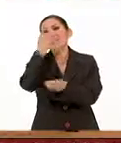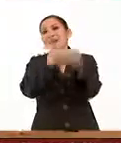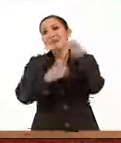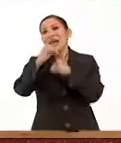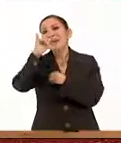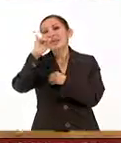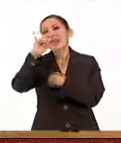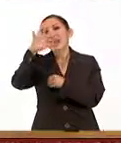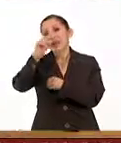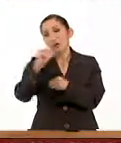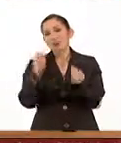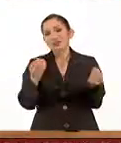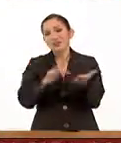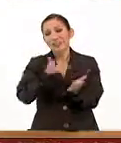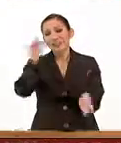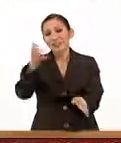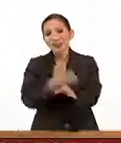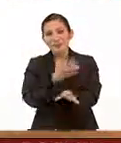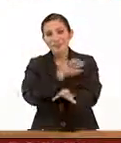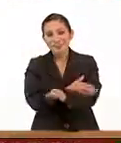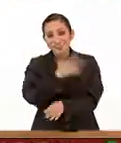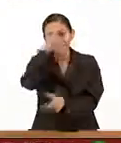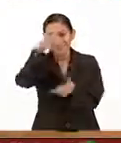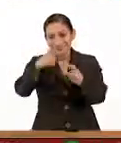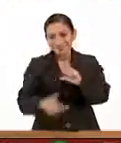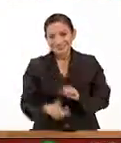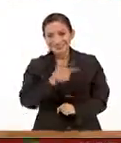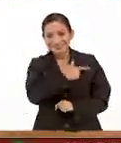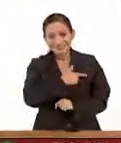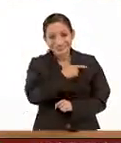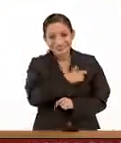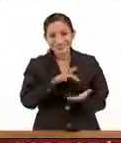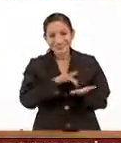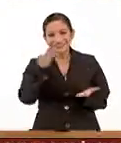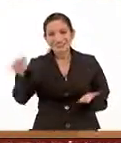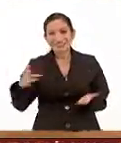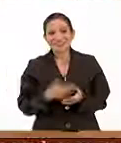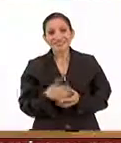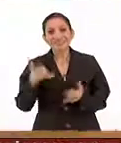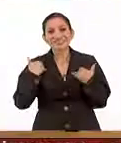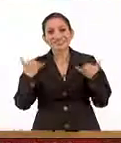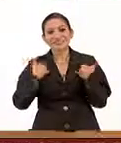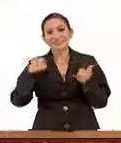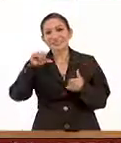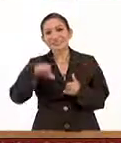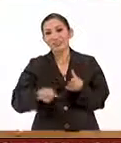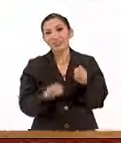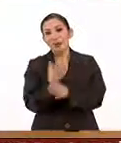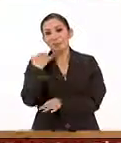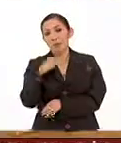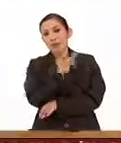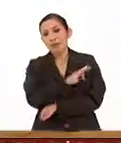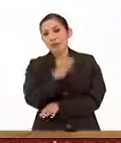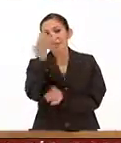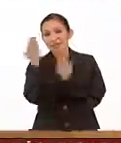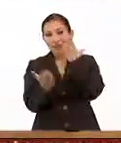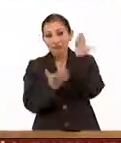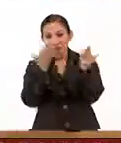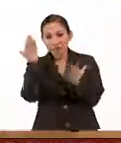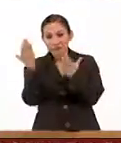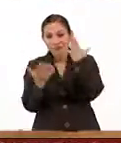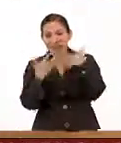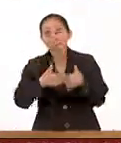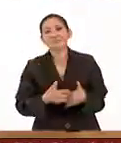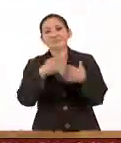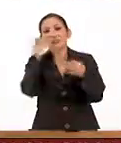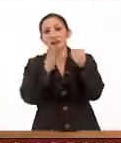de la Iberoamericana. Muchas gracias por haber estado aquí, Mujico, al Es un placer. Muchas gracias por la invitación. Para jóvenes, esta nueva posibilidad de estudiar la